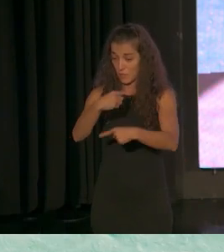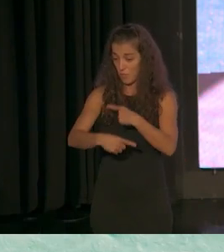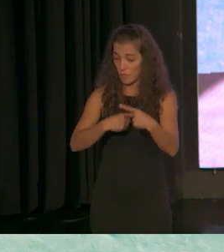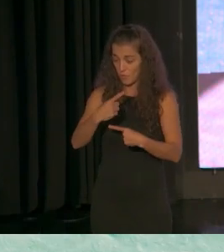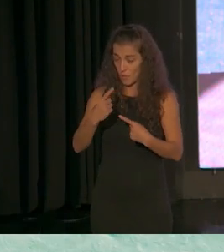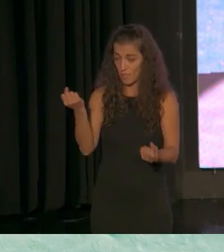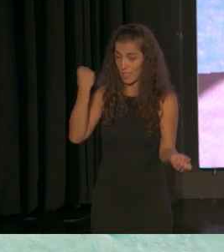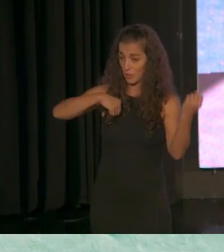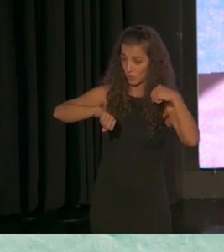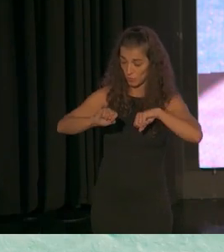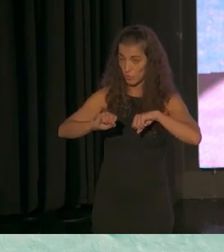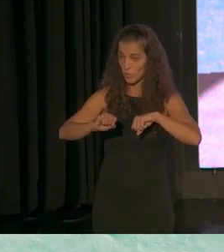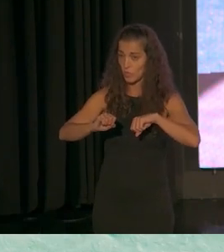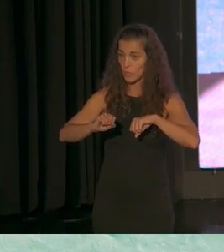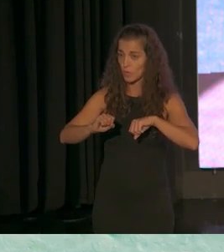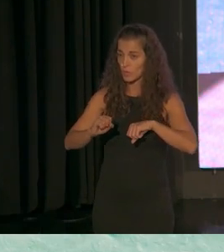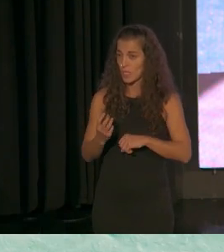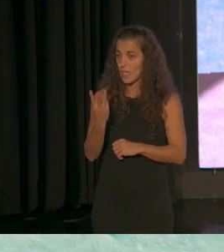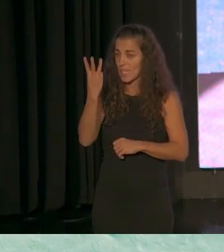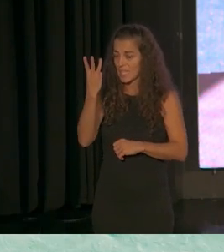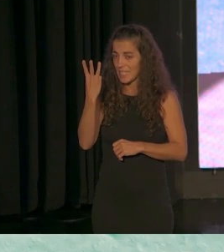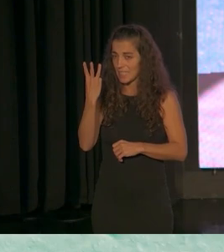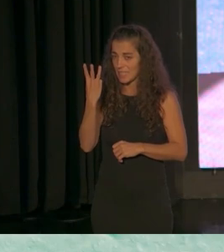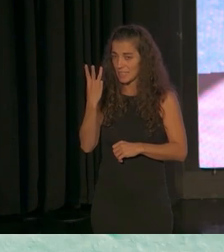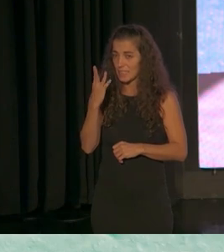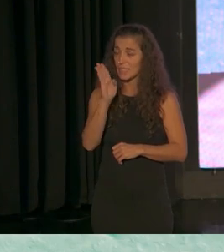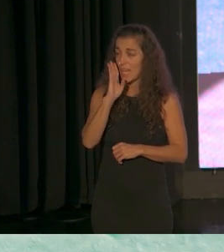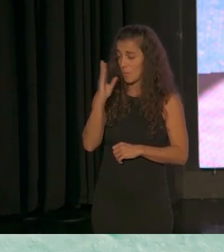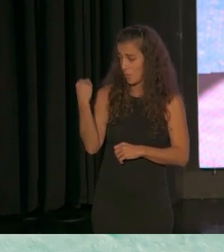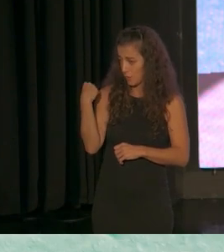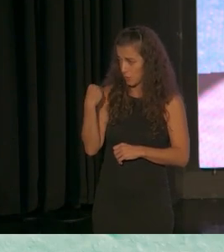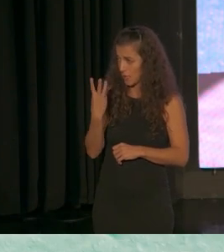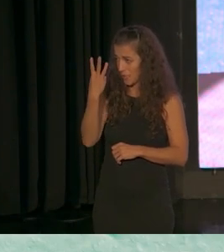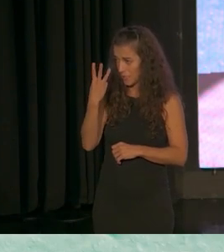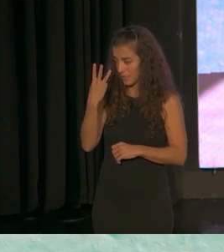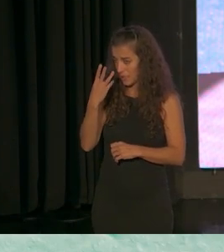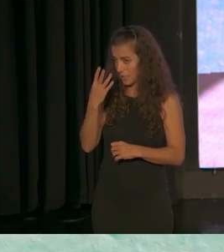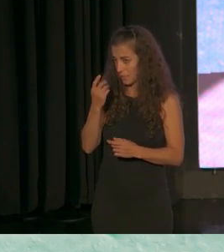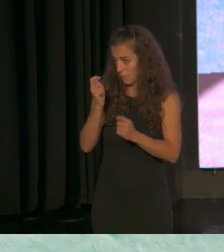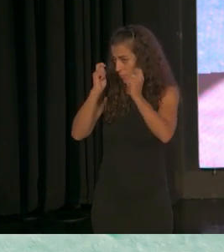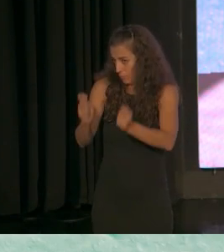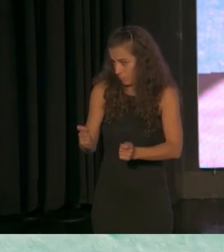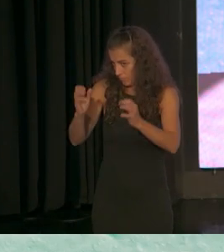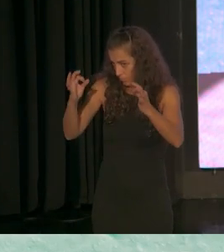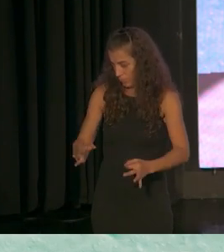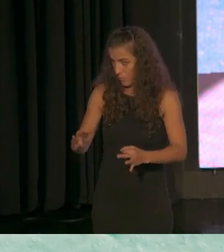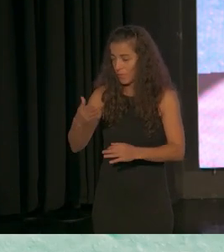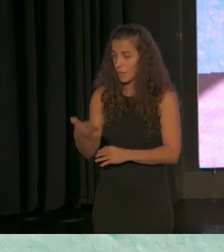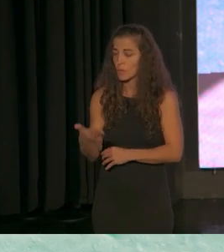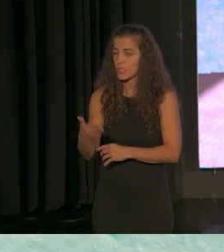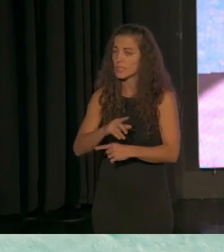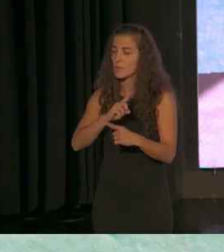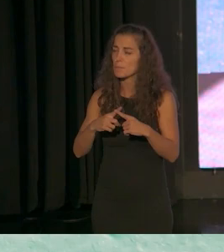menos se han descrito tres componentes como me preguntaban por un lado presentar la práctica